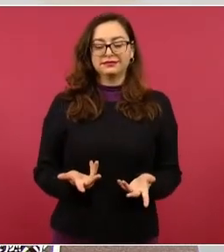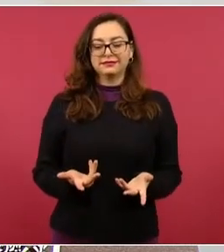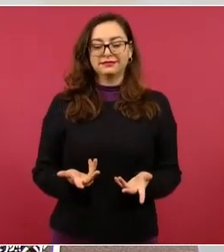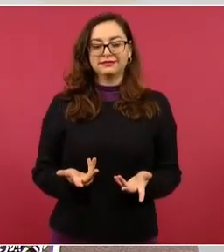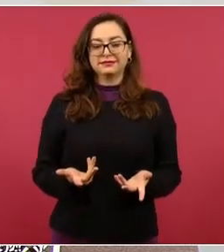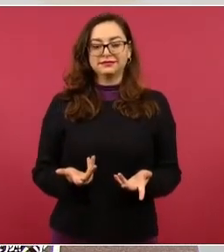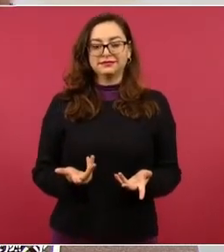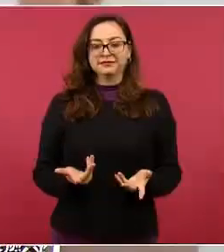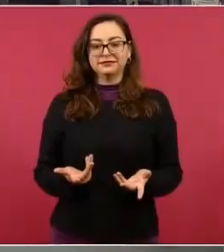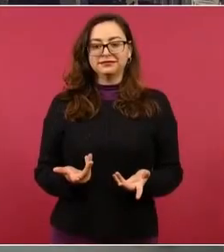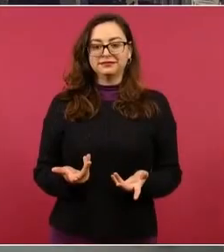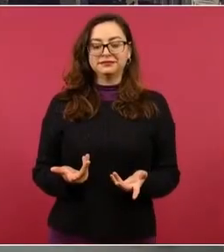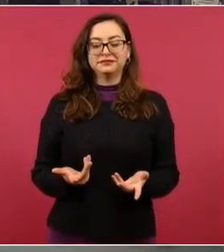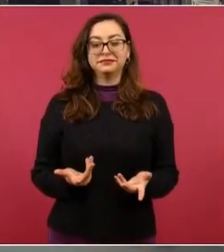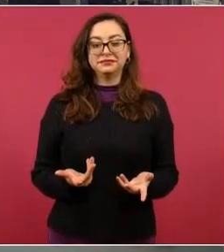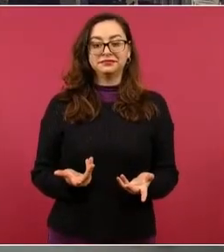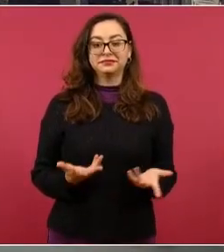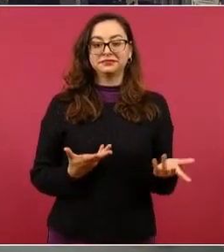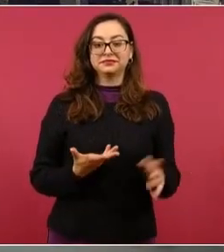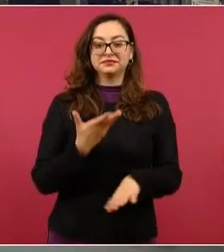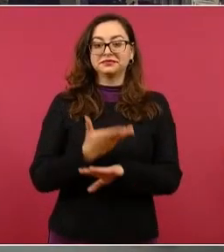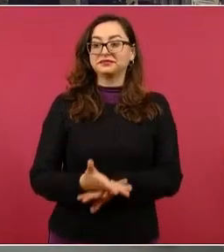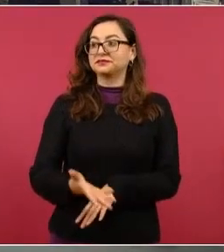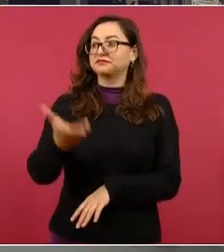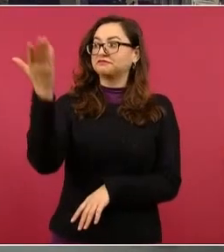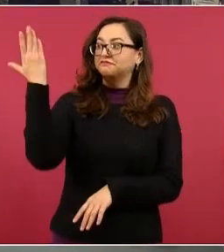porque no se había visto,